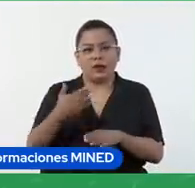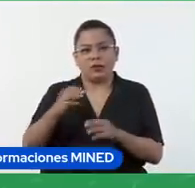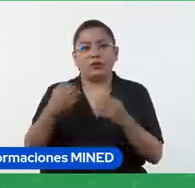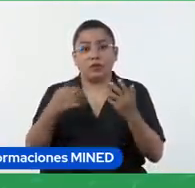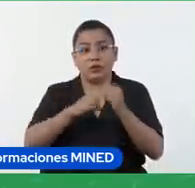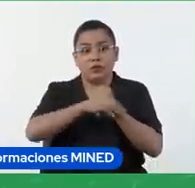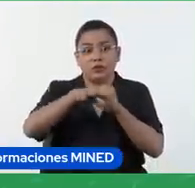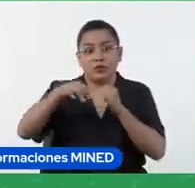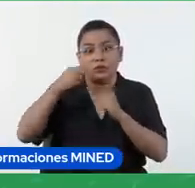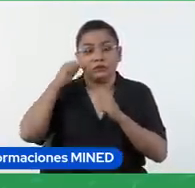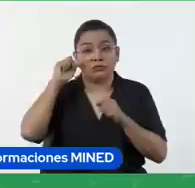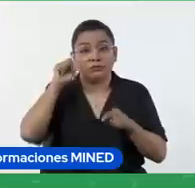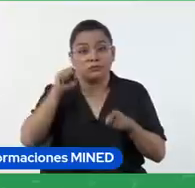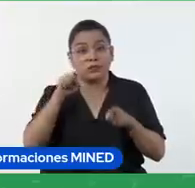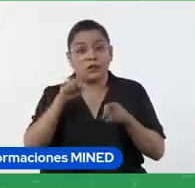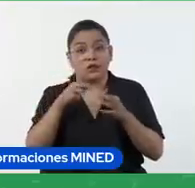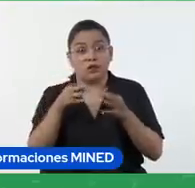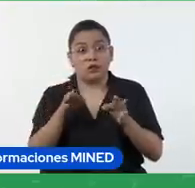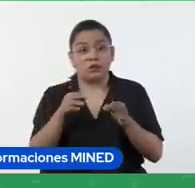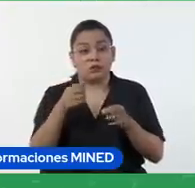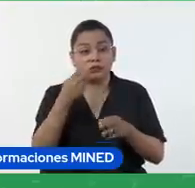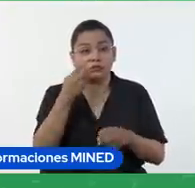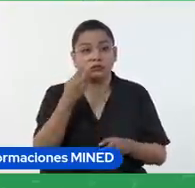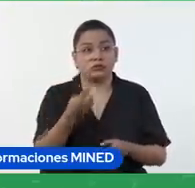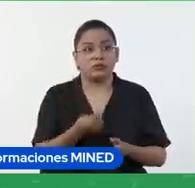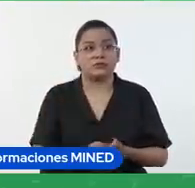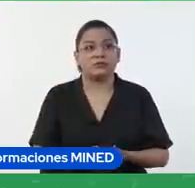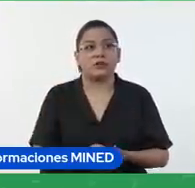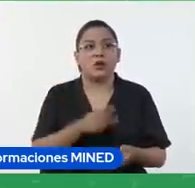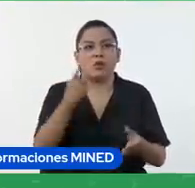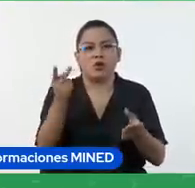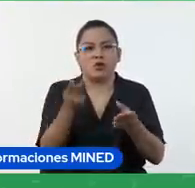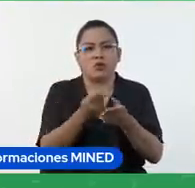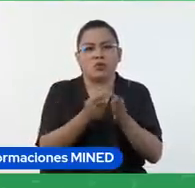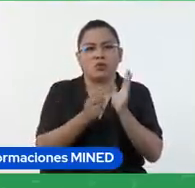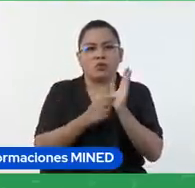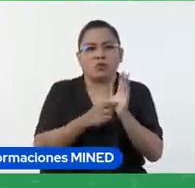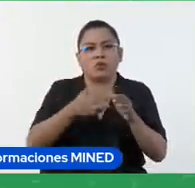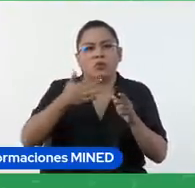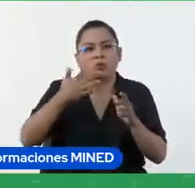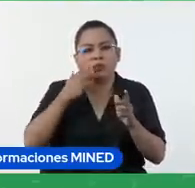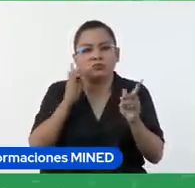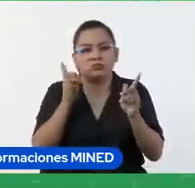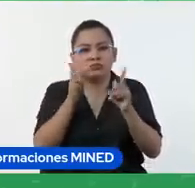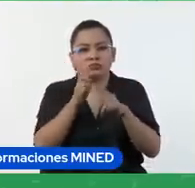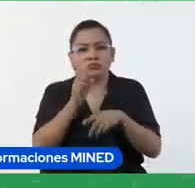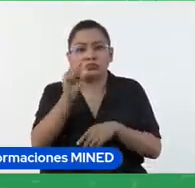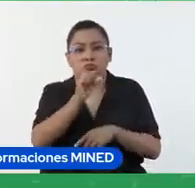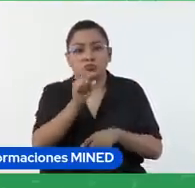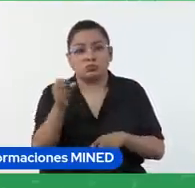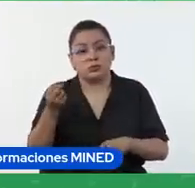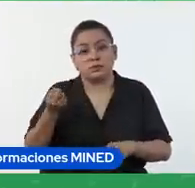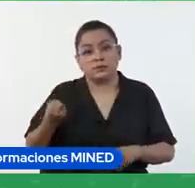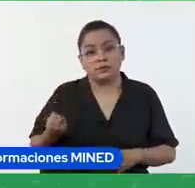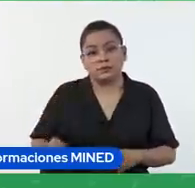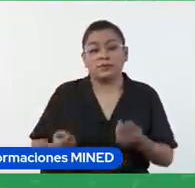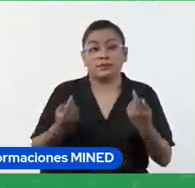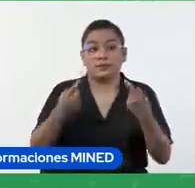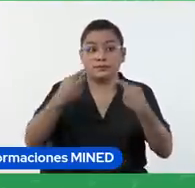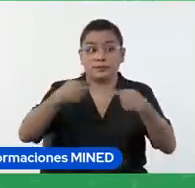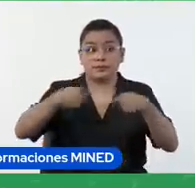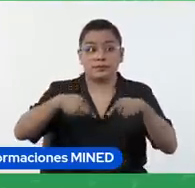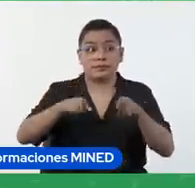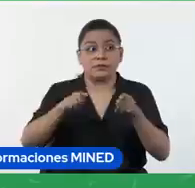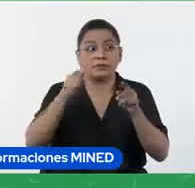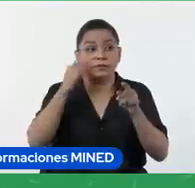le llamé portafolio de evidencias ahí podría ir el nombre del alumno por ejemplo pero si a continuación puse nombre